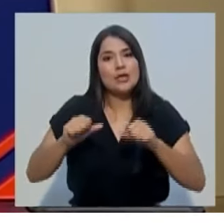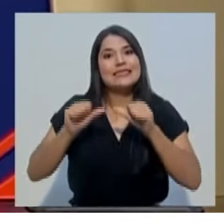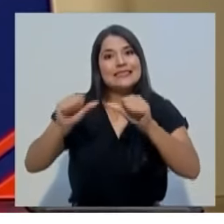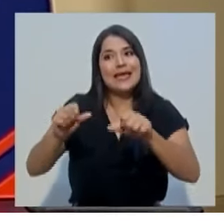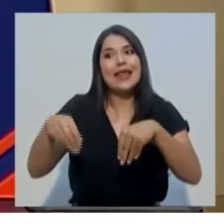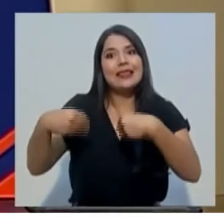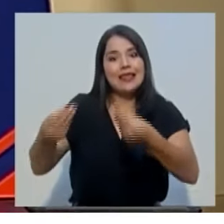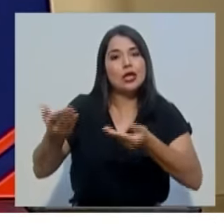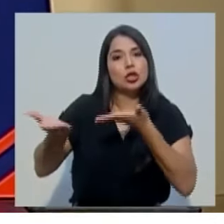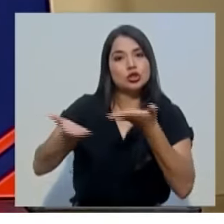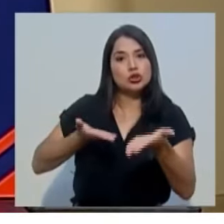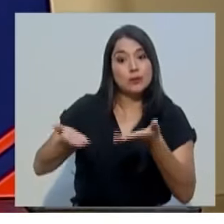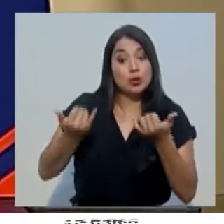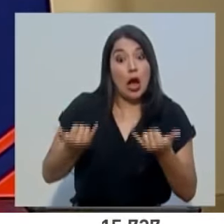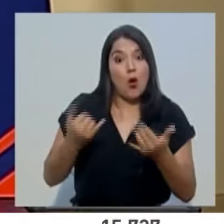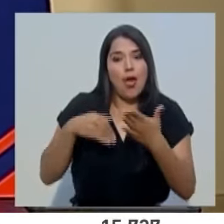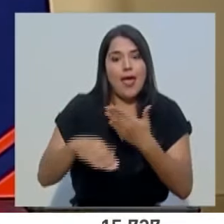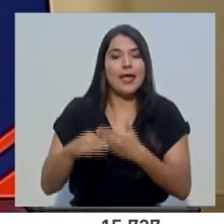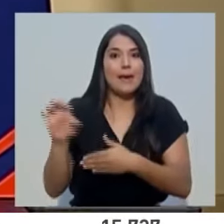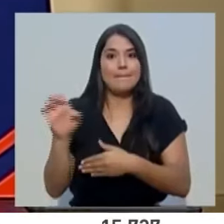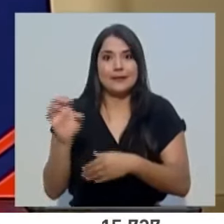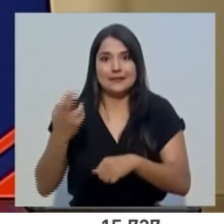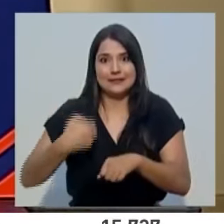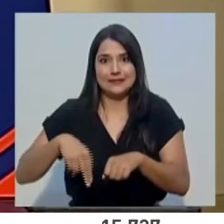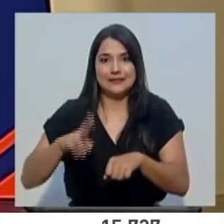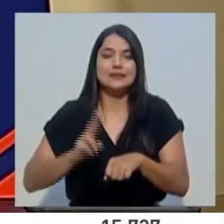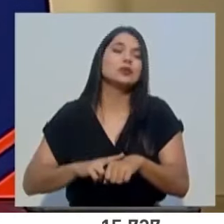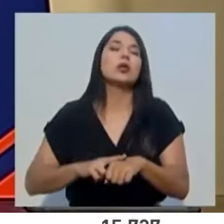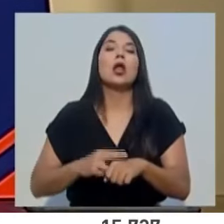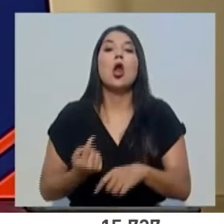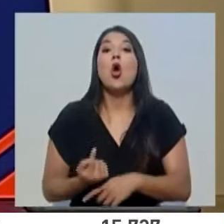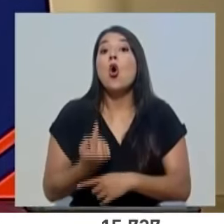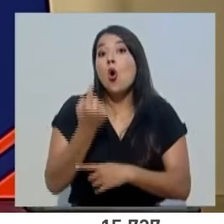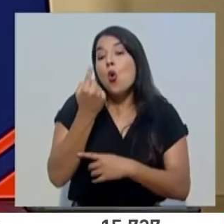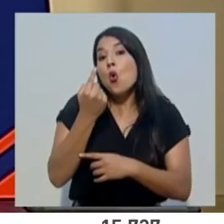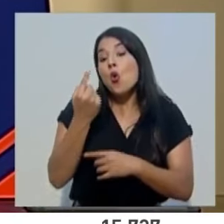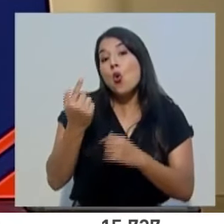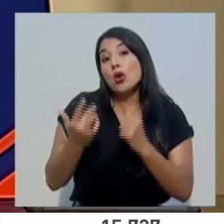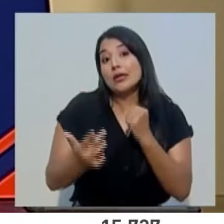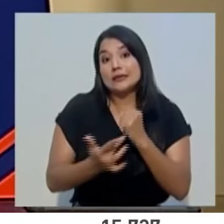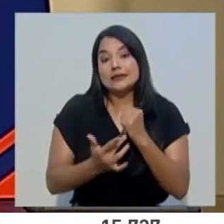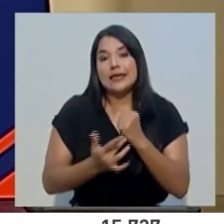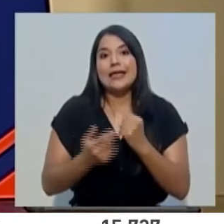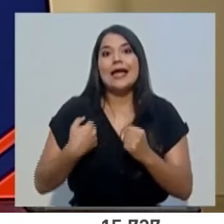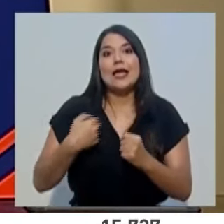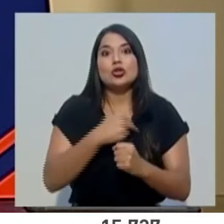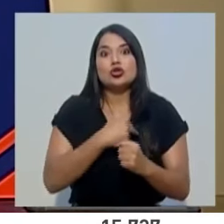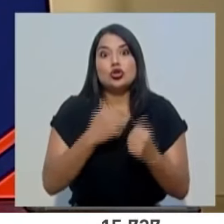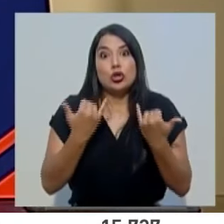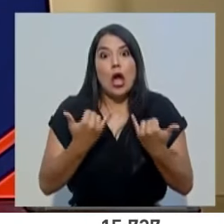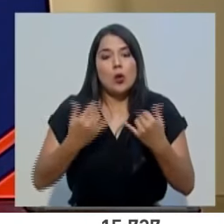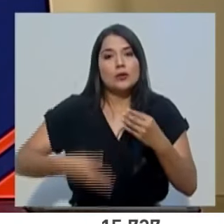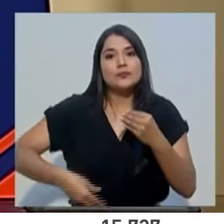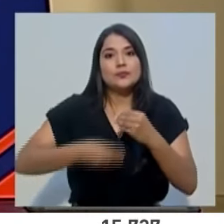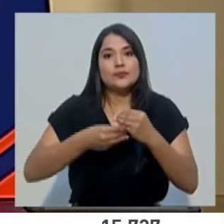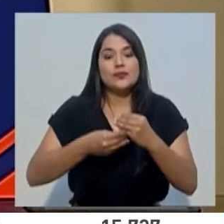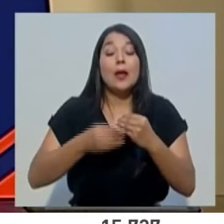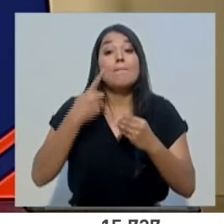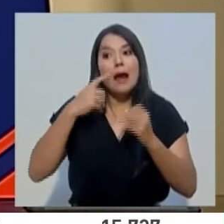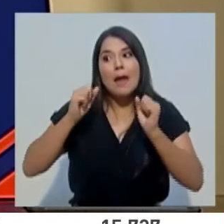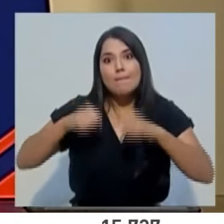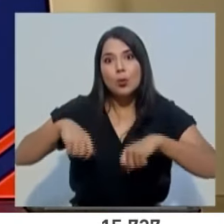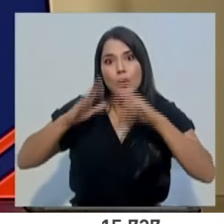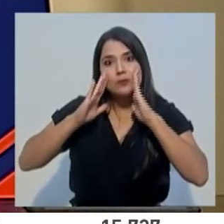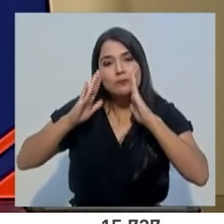servicios durante esta emergencia. Una de las herramientas que estamos incorporando en esta